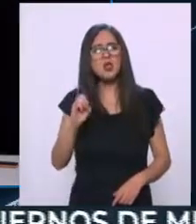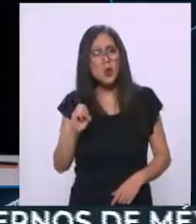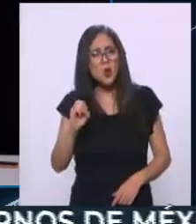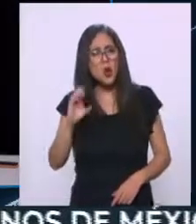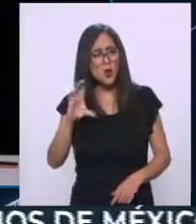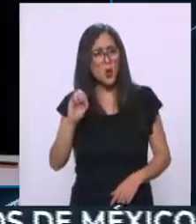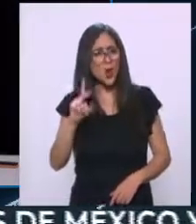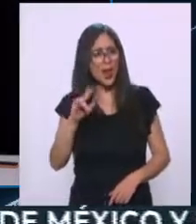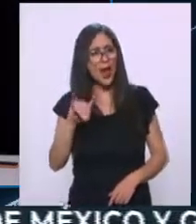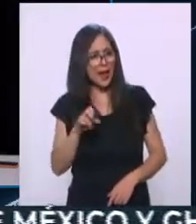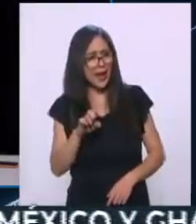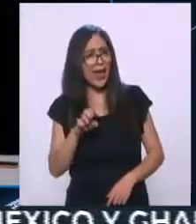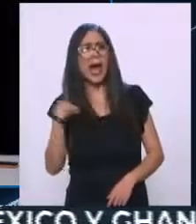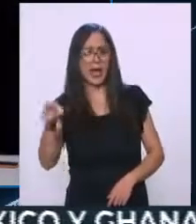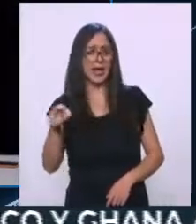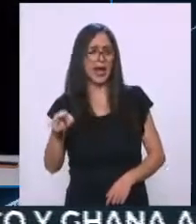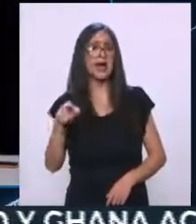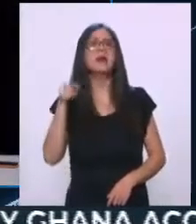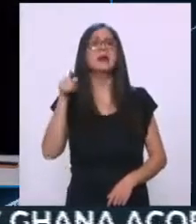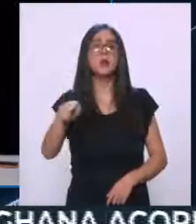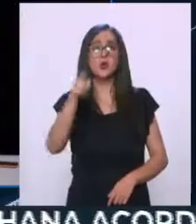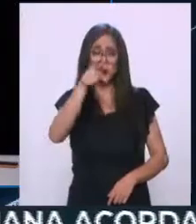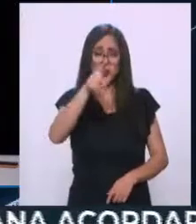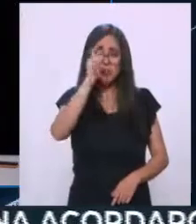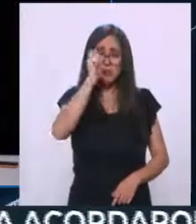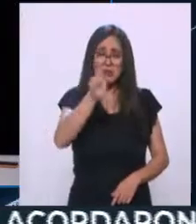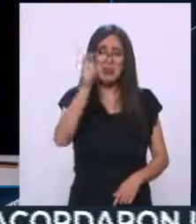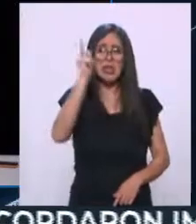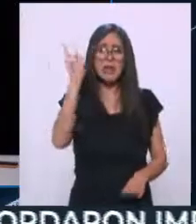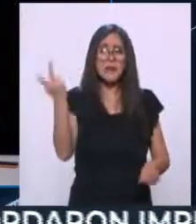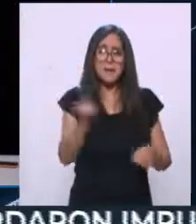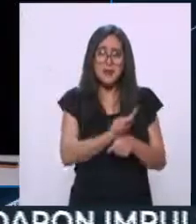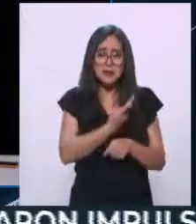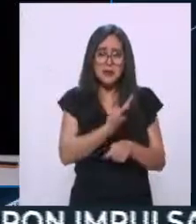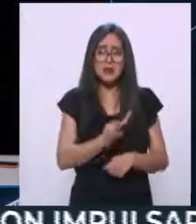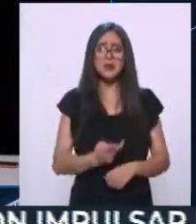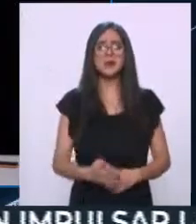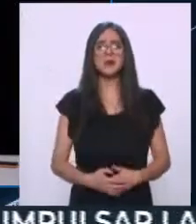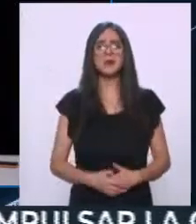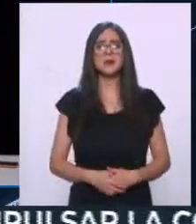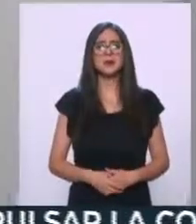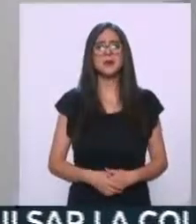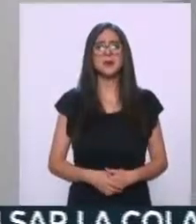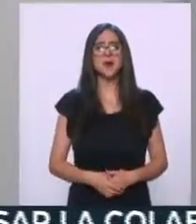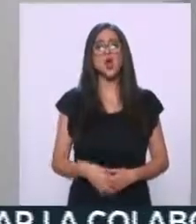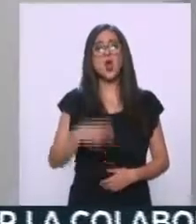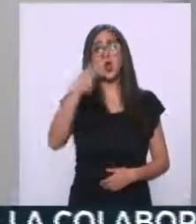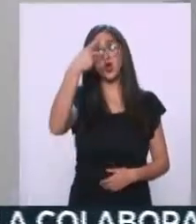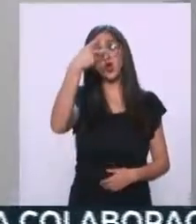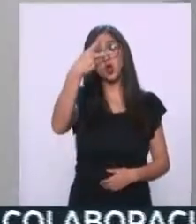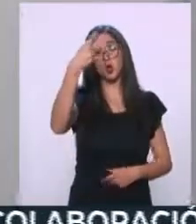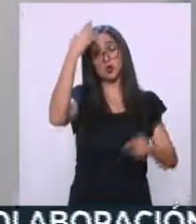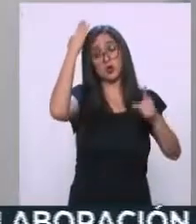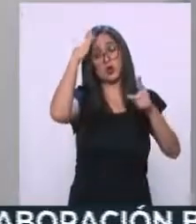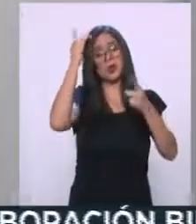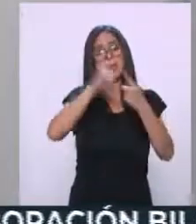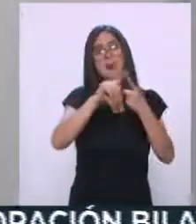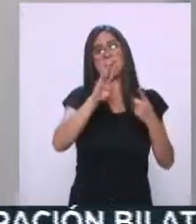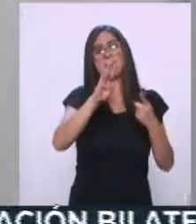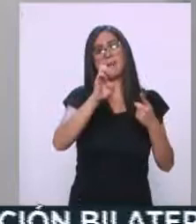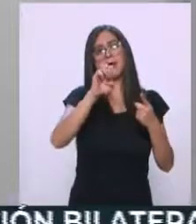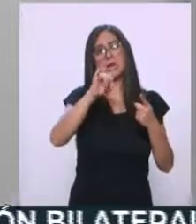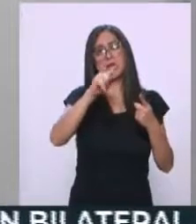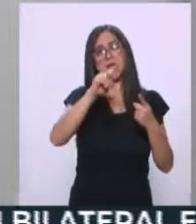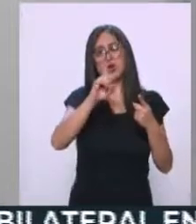Coraje. ¿Pudiste ver la actividad alrededor de esa? Sí, se crearon dos training topics. Uno que es Bendito, Espacio,